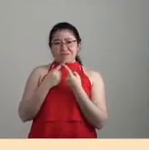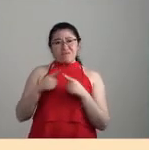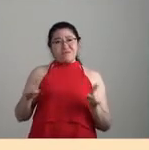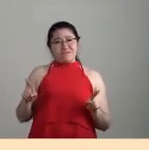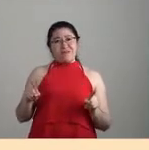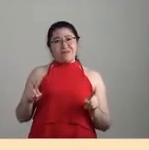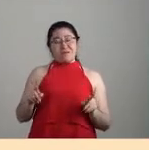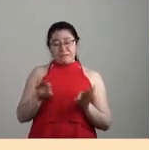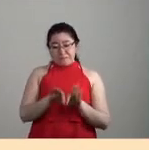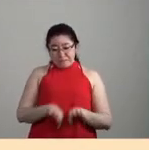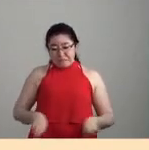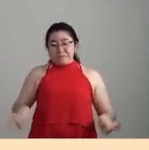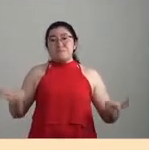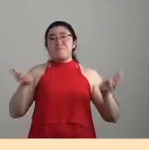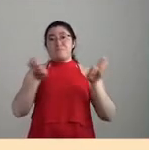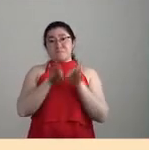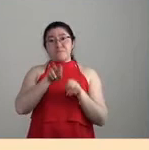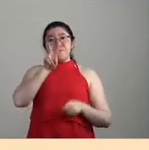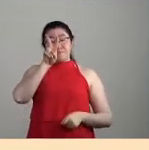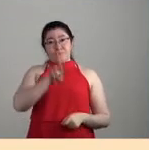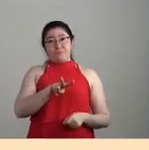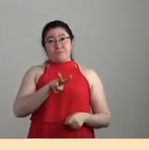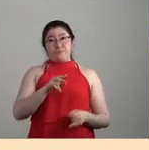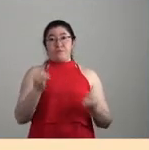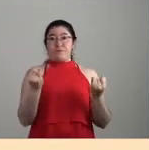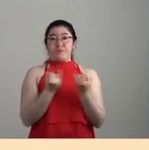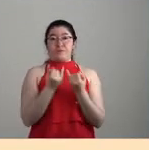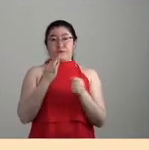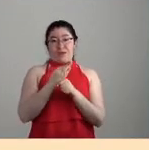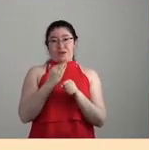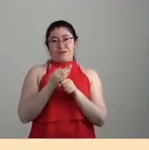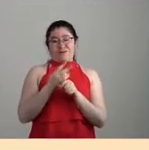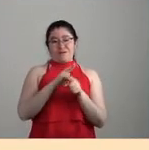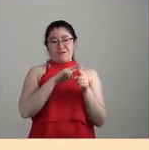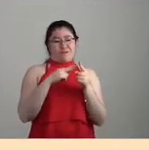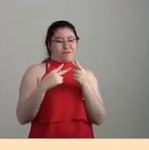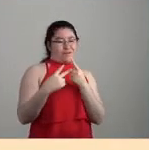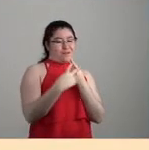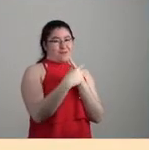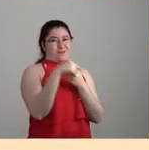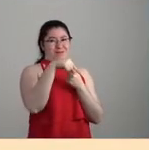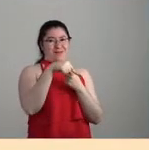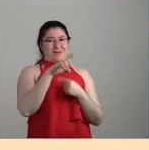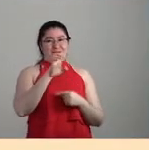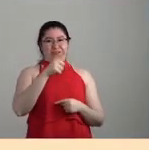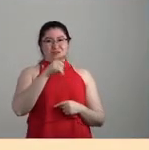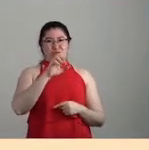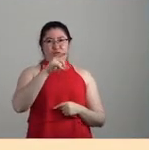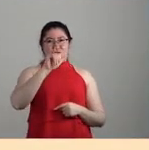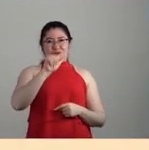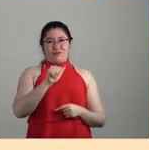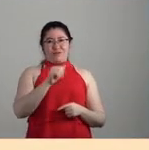importantes como parte de esta perspectiva de la ecología mundo.